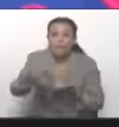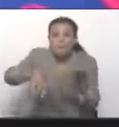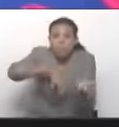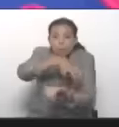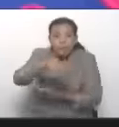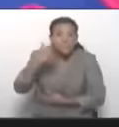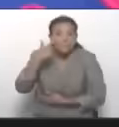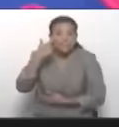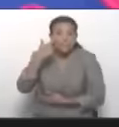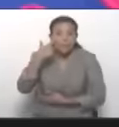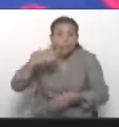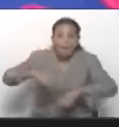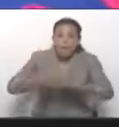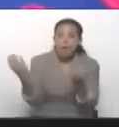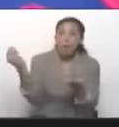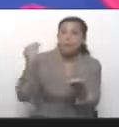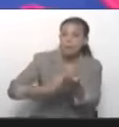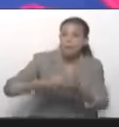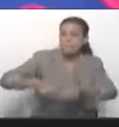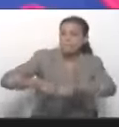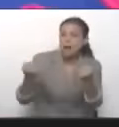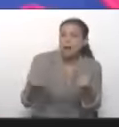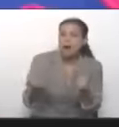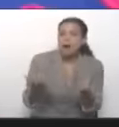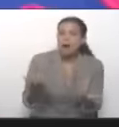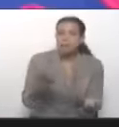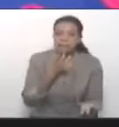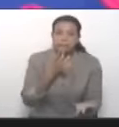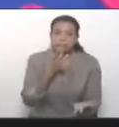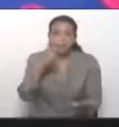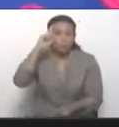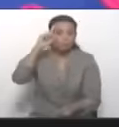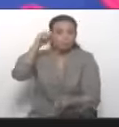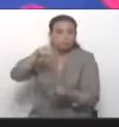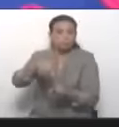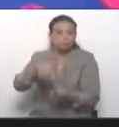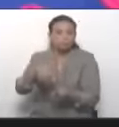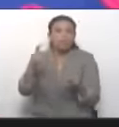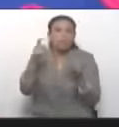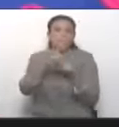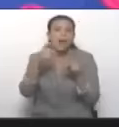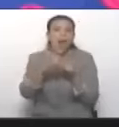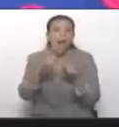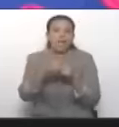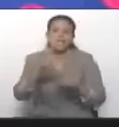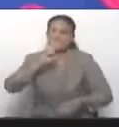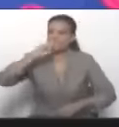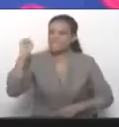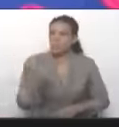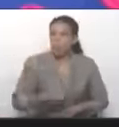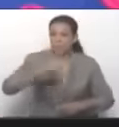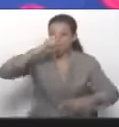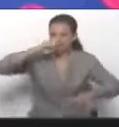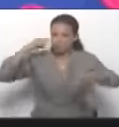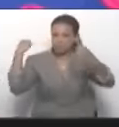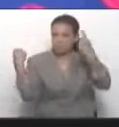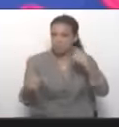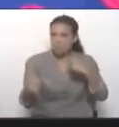para ver si le pueden hacer daño otra vez al país, vienen con un solo discurso, el odio, la intolerancia, la venganza.